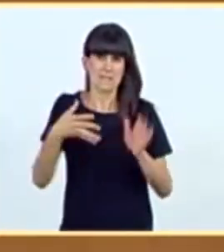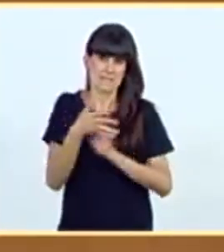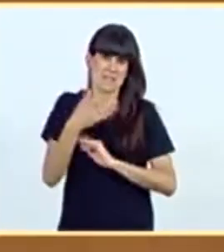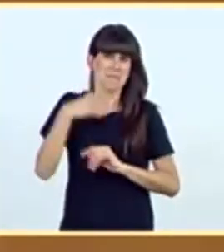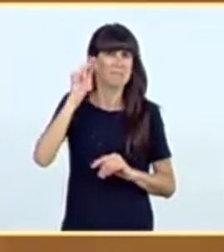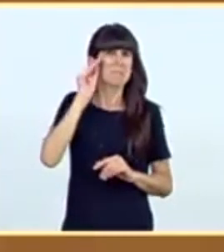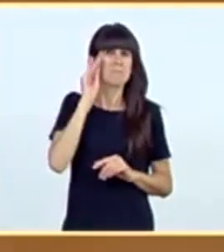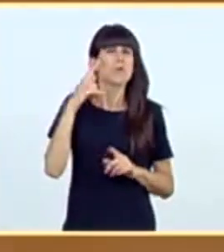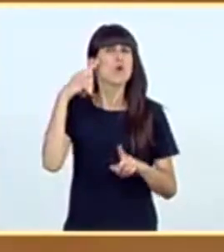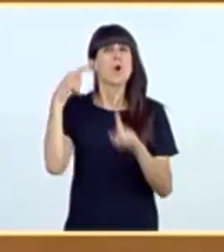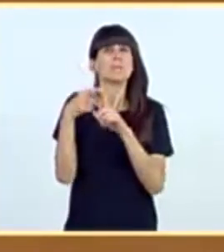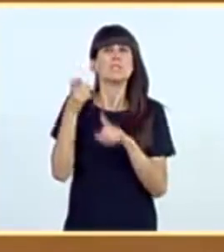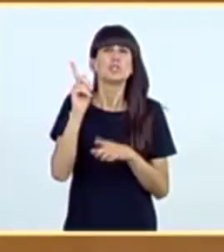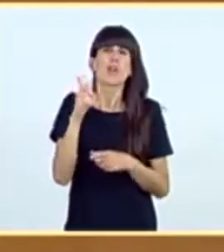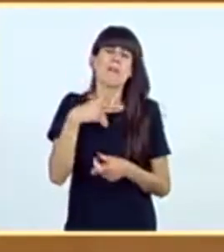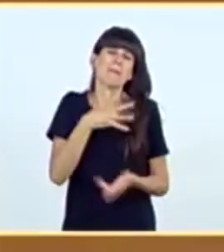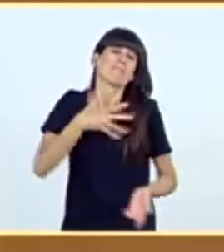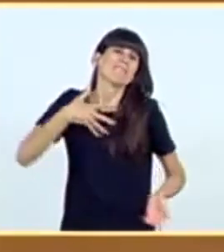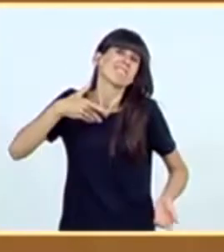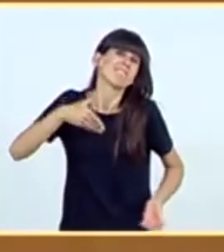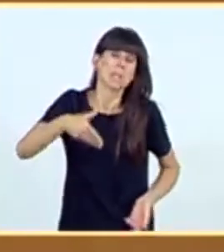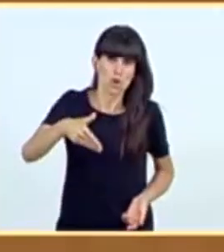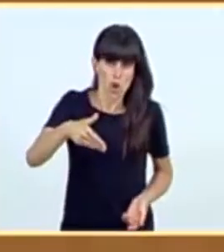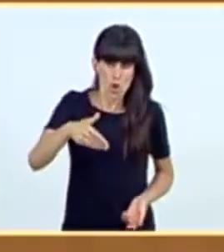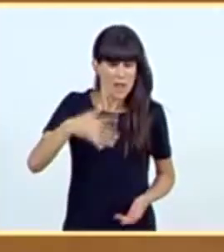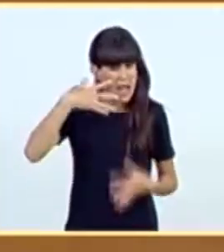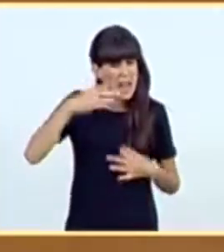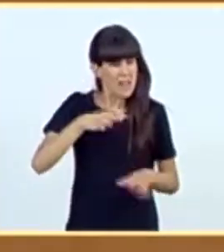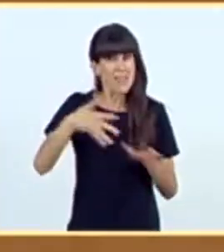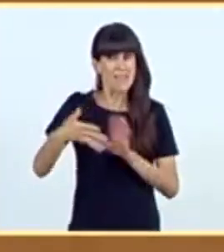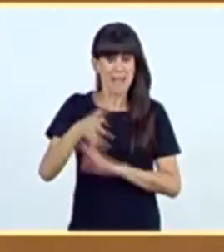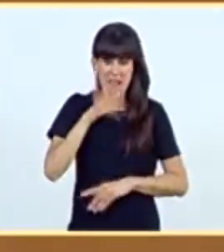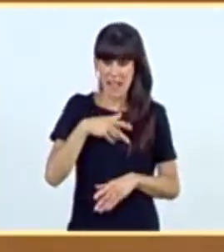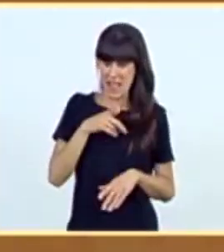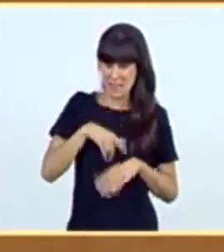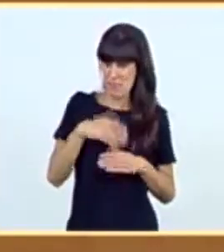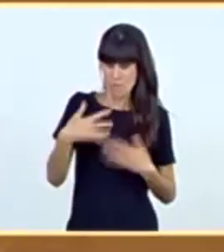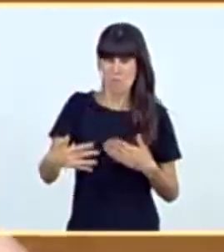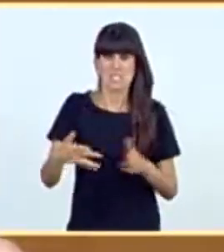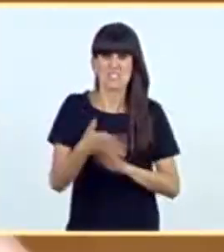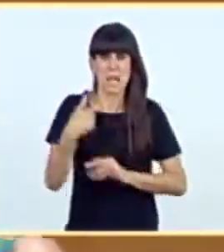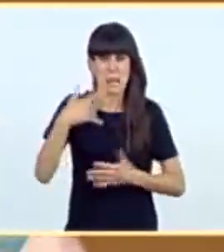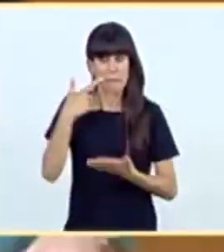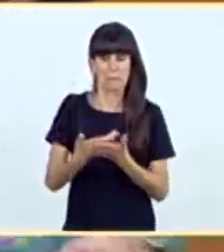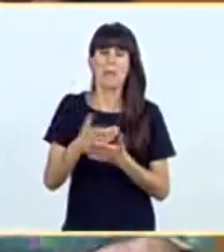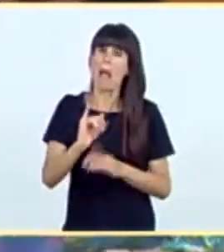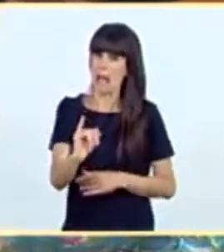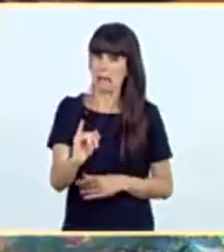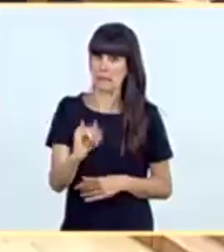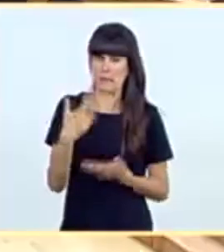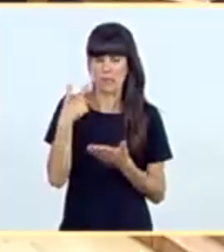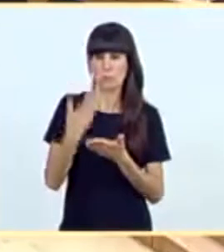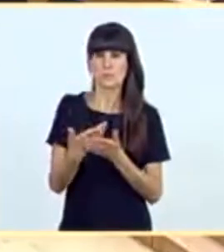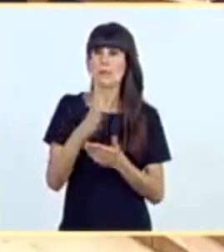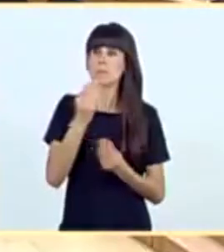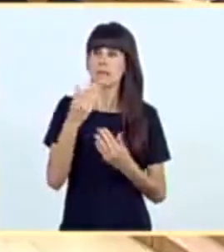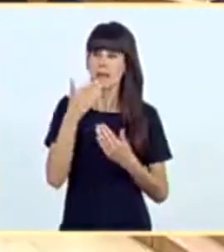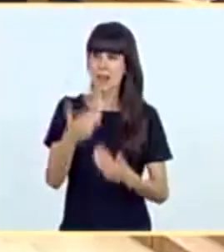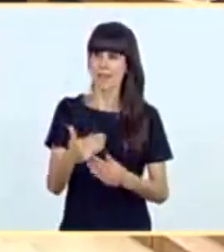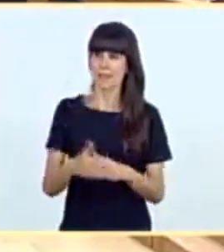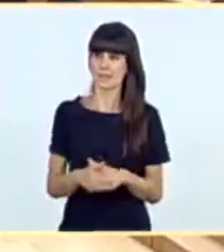una intención solamente. Porque los hechos, en este tiempo que llevamos de aquí hasta ahora, lo están acreditando. Muchas gracias. Gracias. Gracias. Gracias.